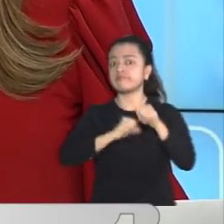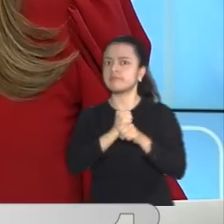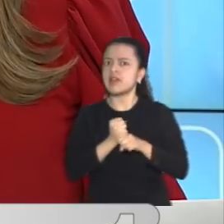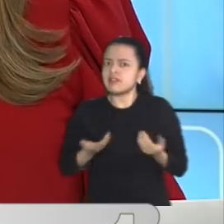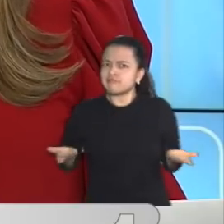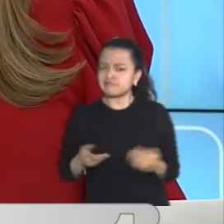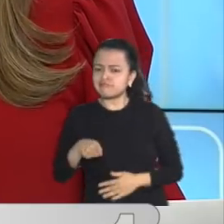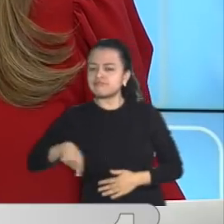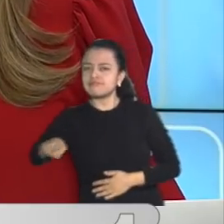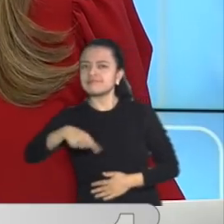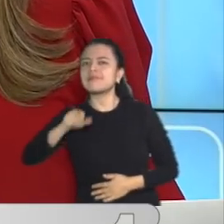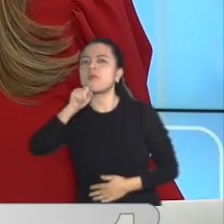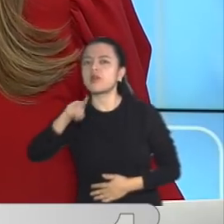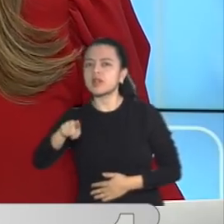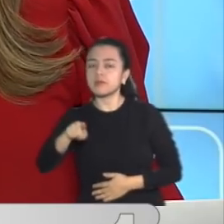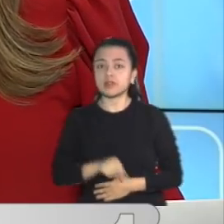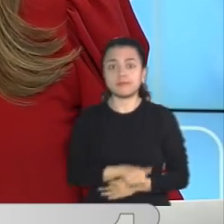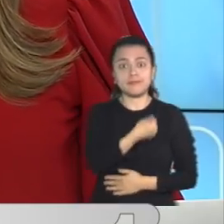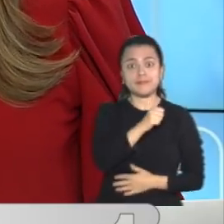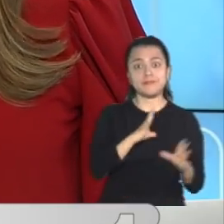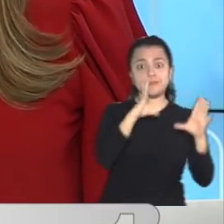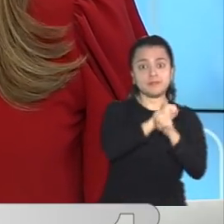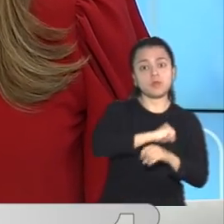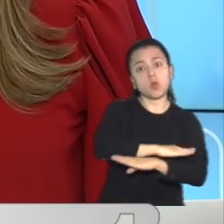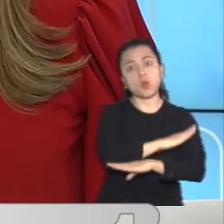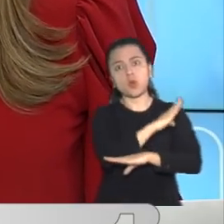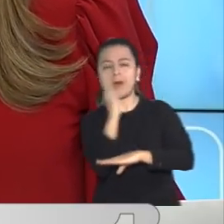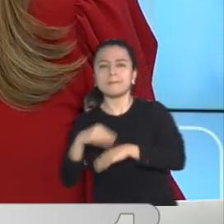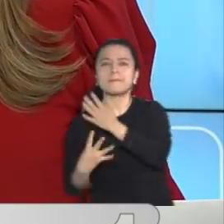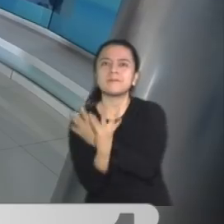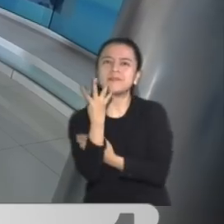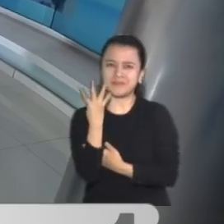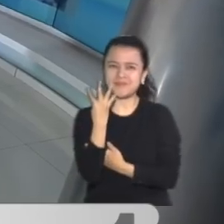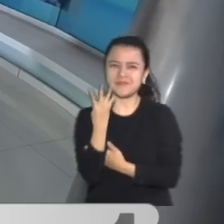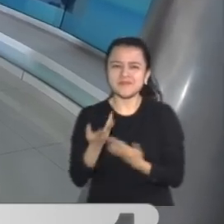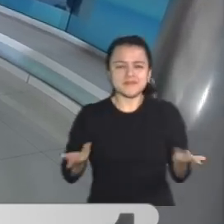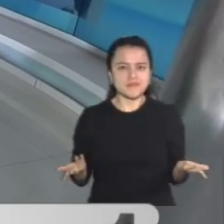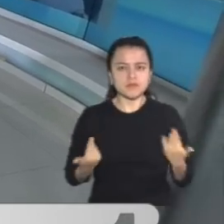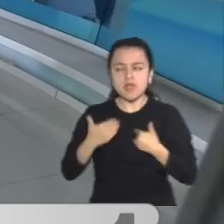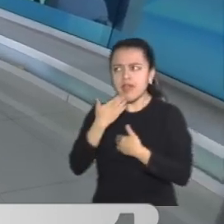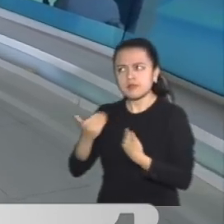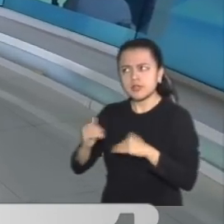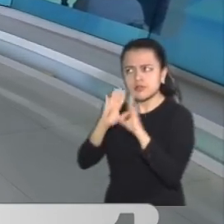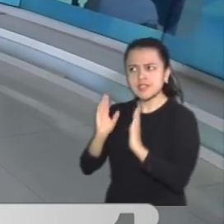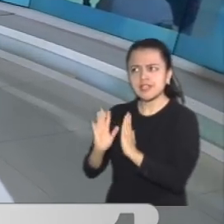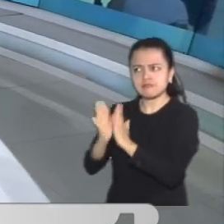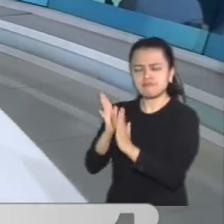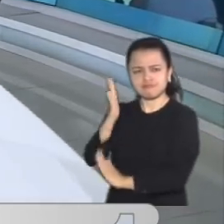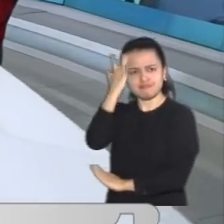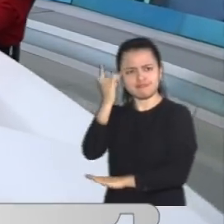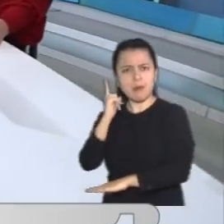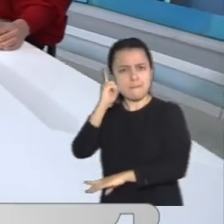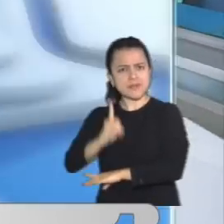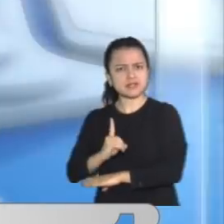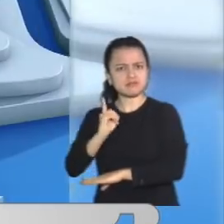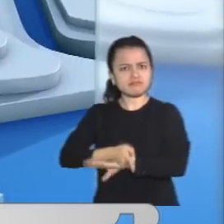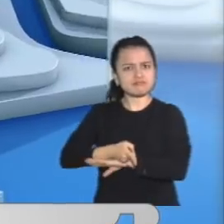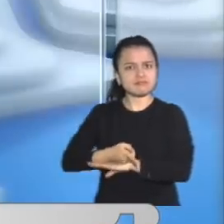regirá desde las 10 de la noche hasta las 4 de la mañana del día siguiente. Eduardo Herrera, muy buenos días. ¿Por qué se tomó esta decisión?